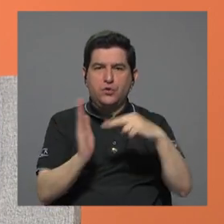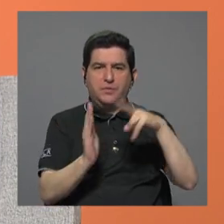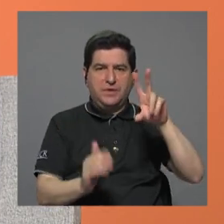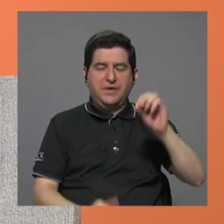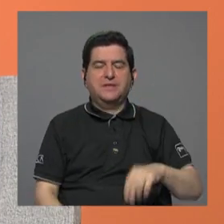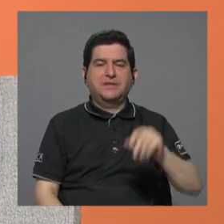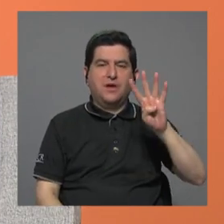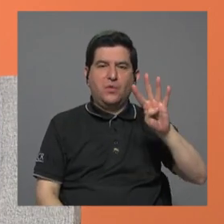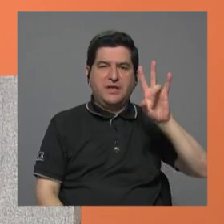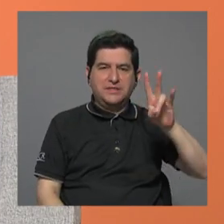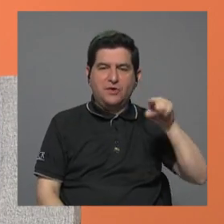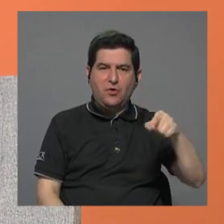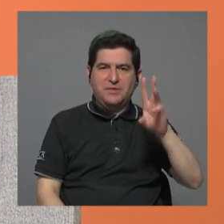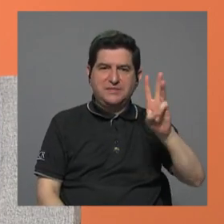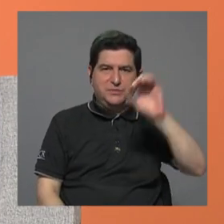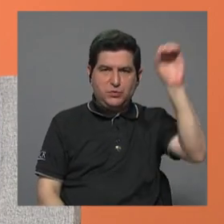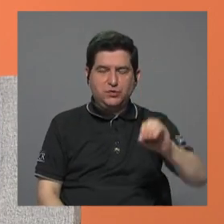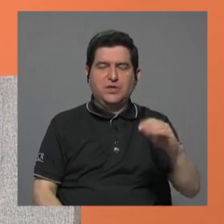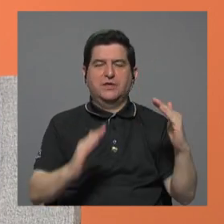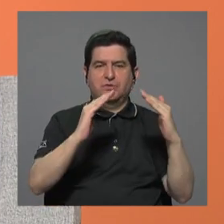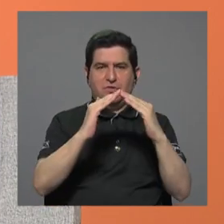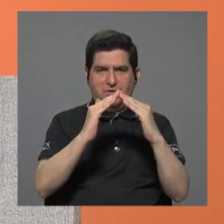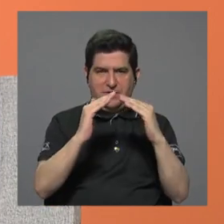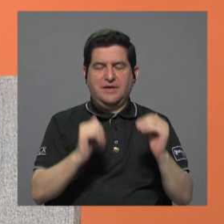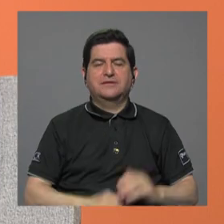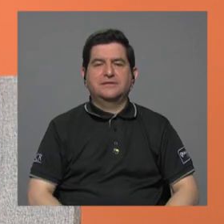,6% de los hogares,